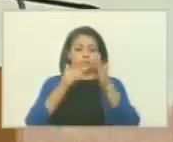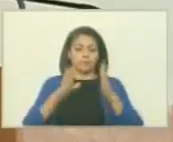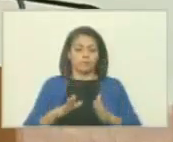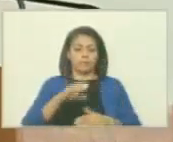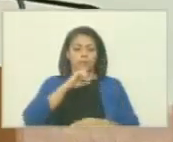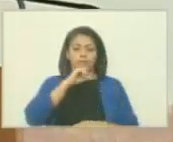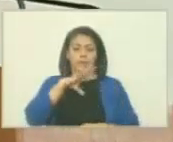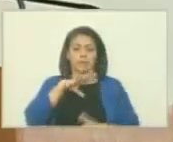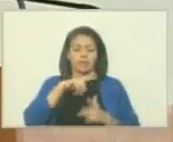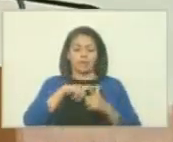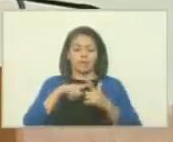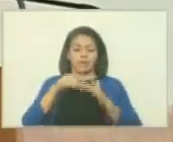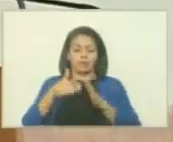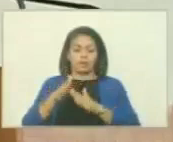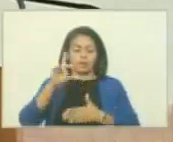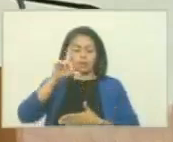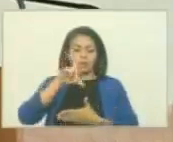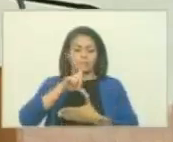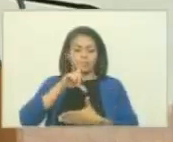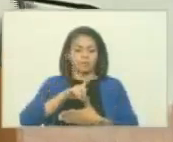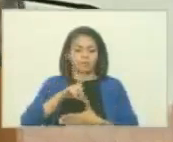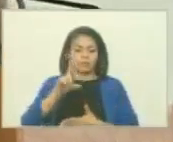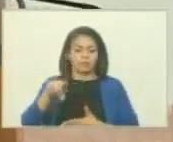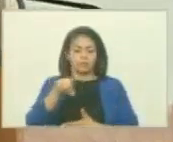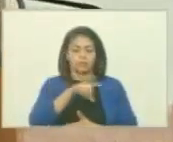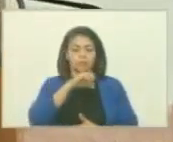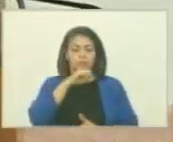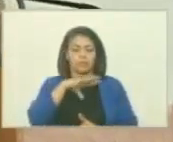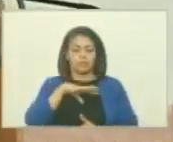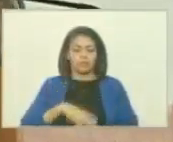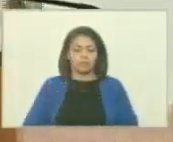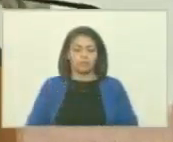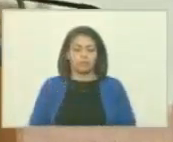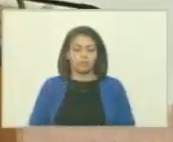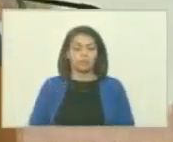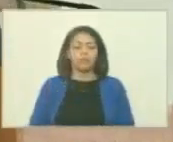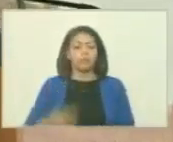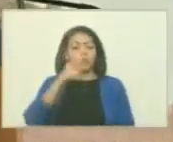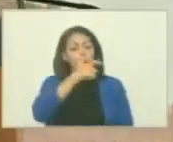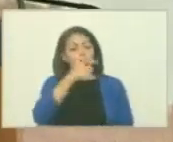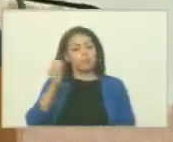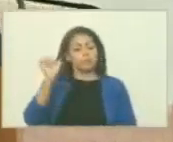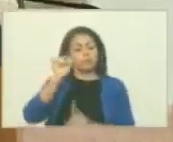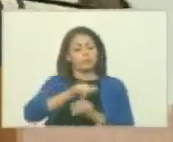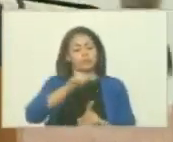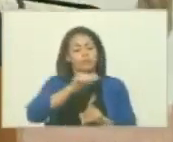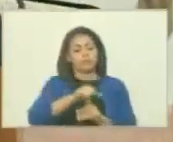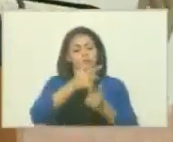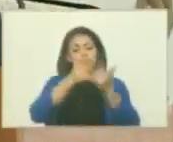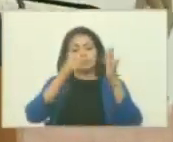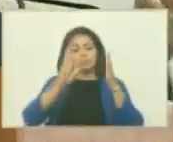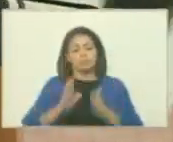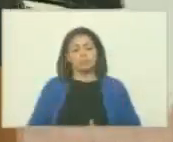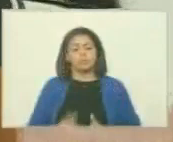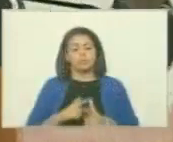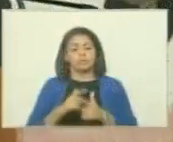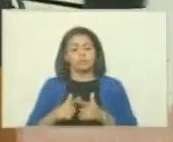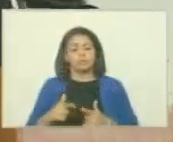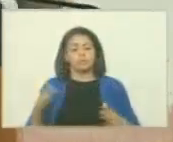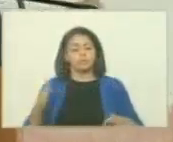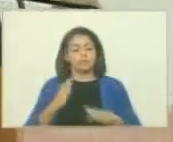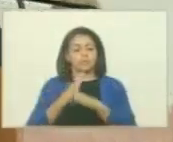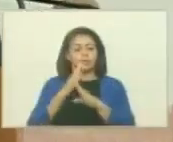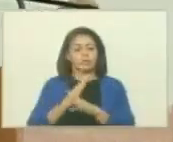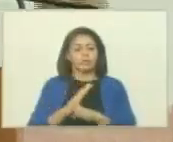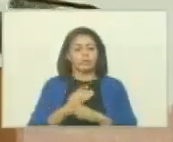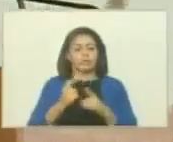es la historia de América Latina si no es la historia de los pueblos luchando por la liberación en contra de